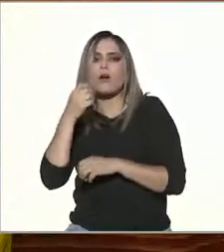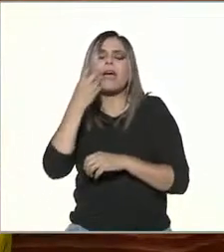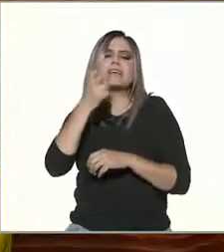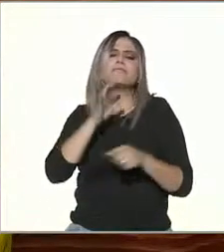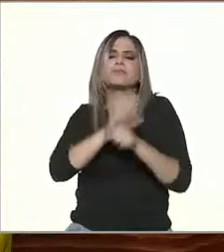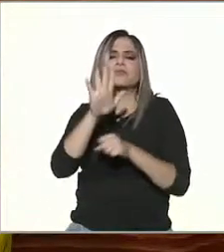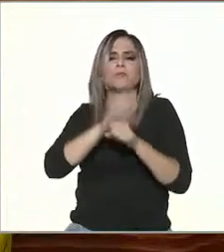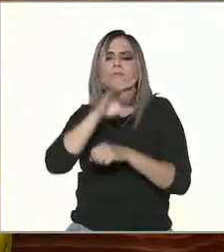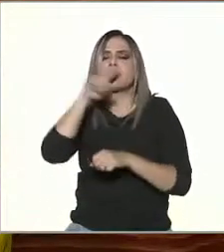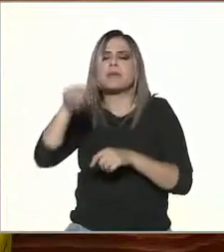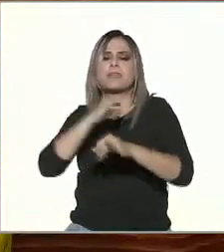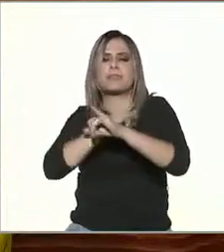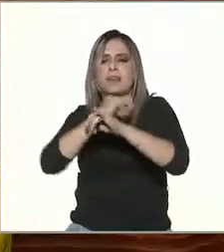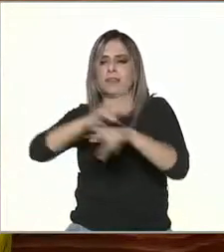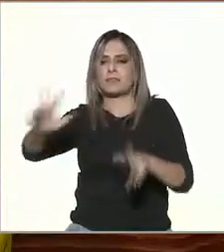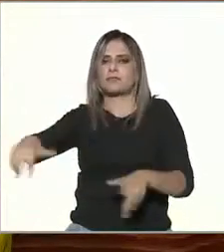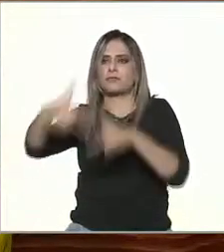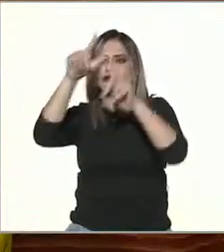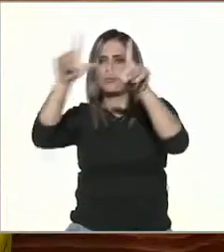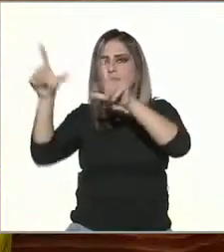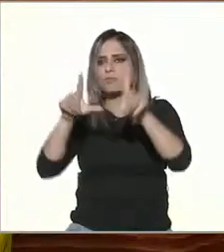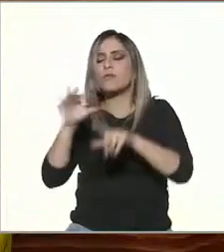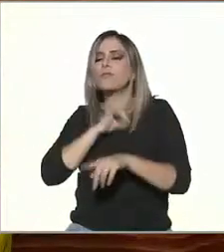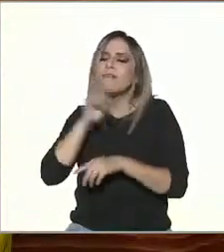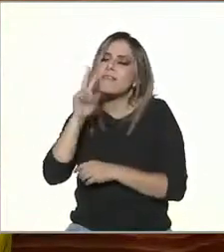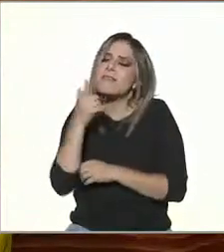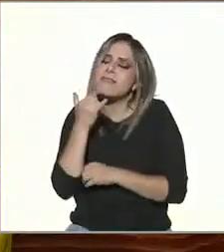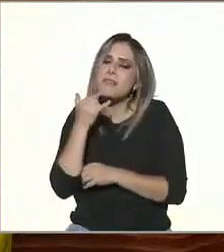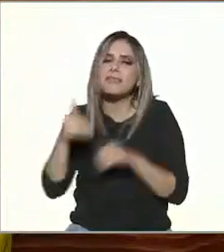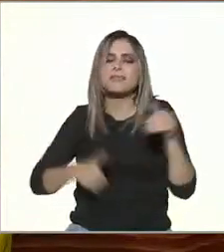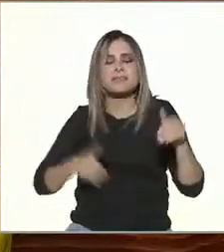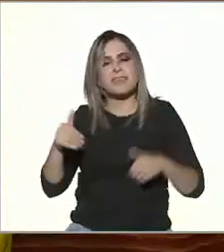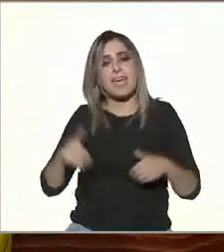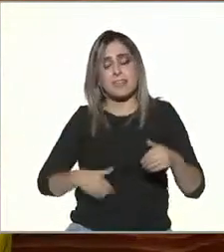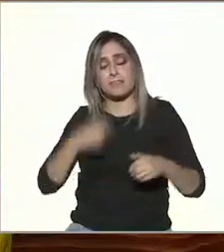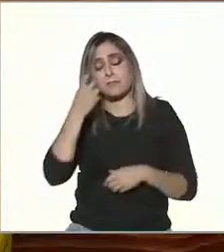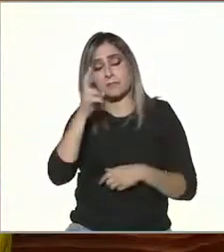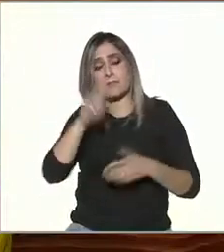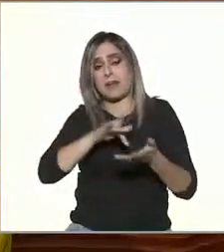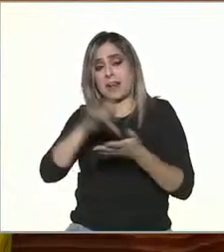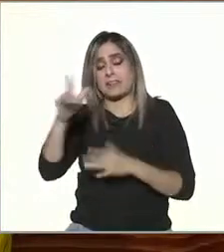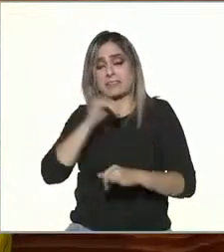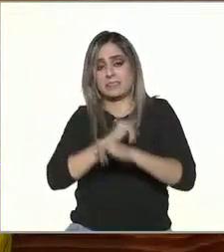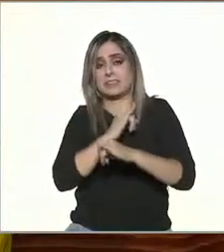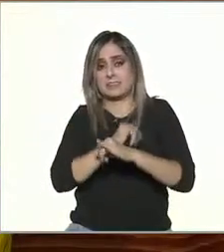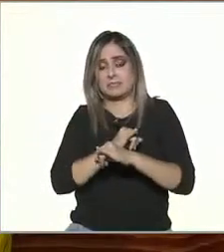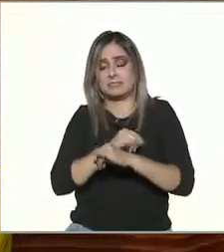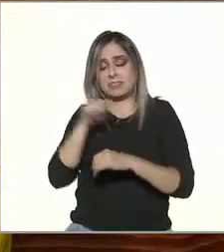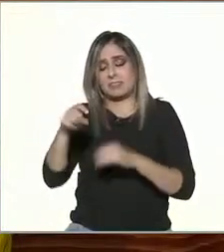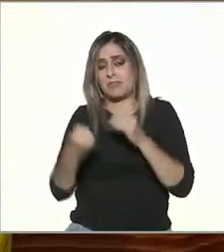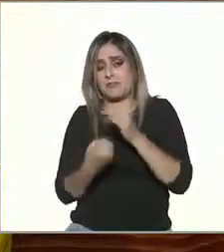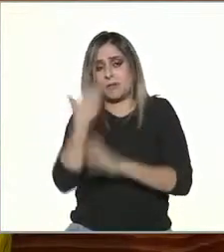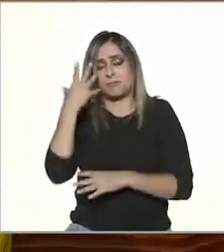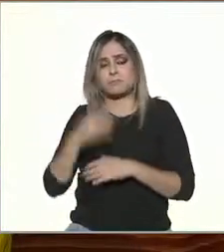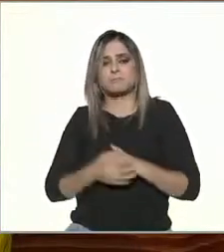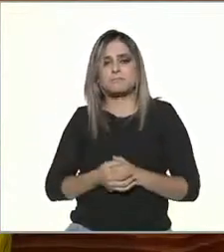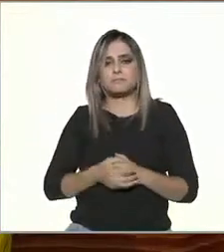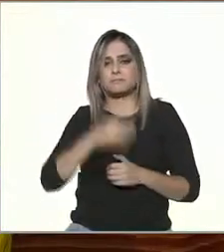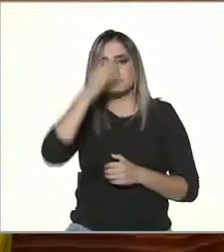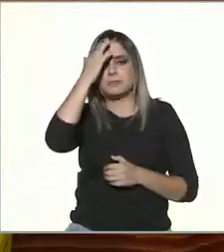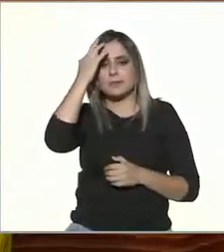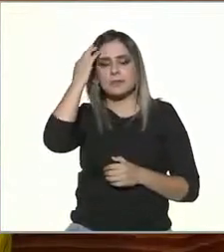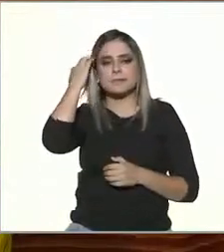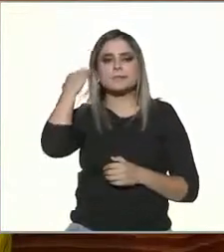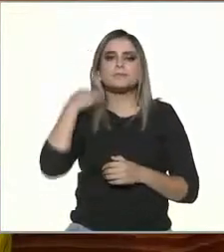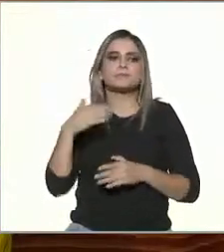grande que nos ha dejado la pandemia en combinación con las redes sociales con el internet pues ha sido el teatriming esta nueva forma de hacer teatro y ahora sí